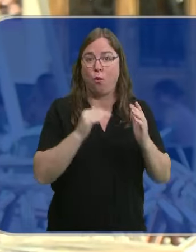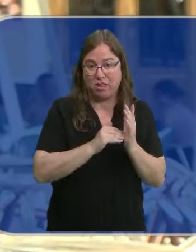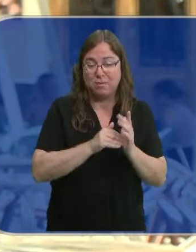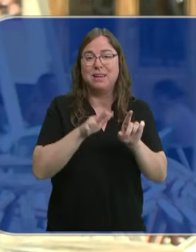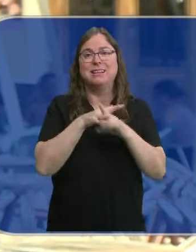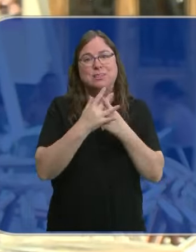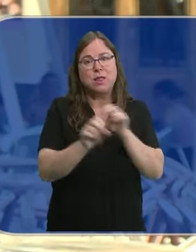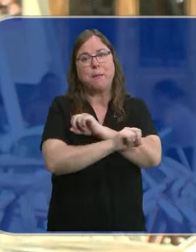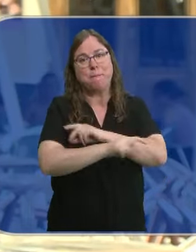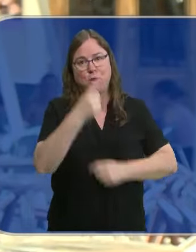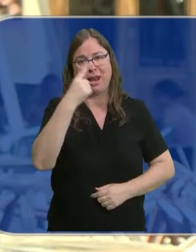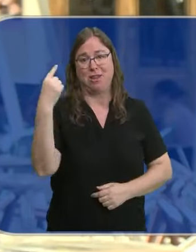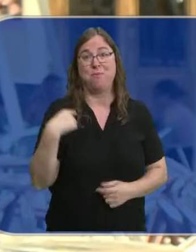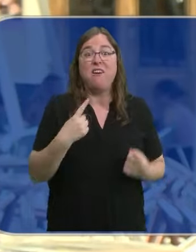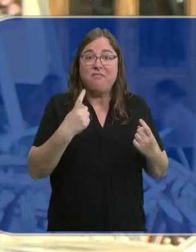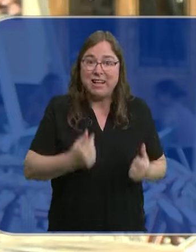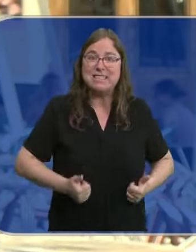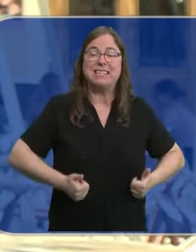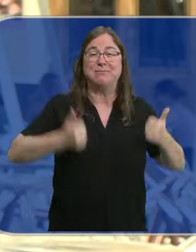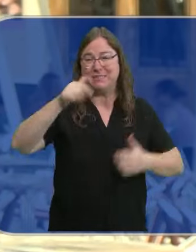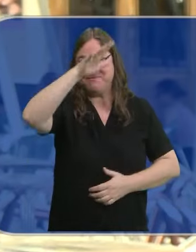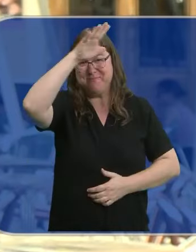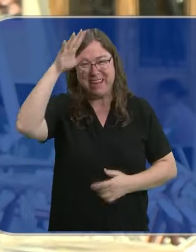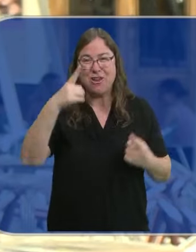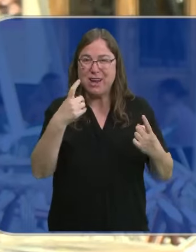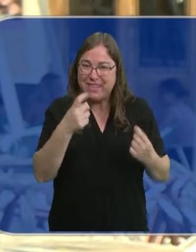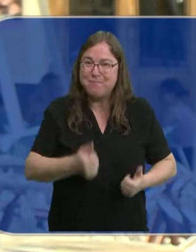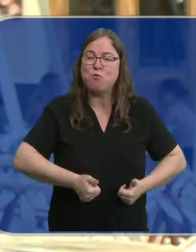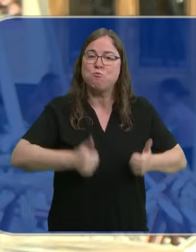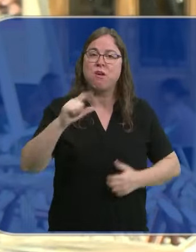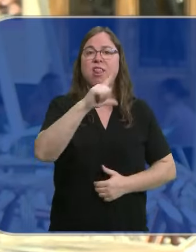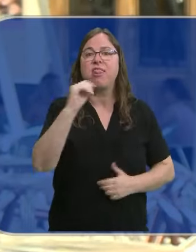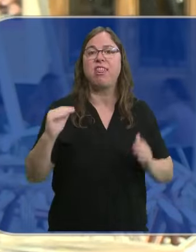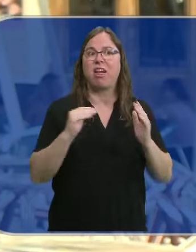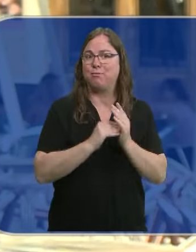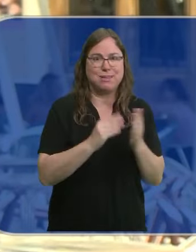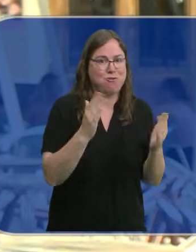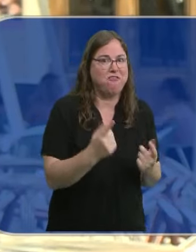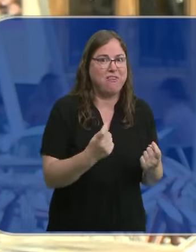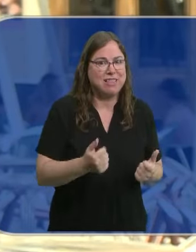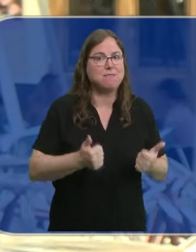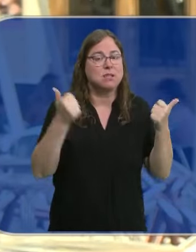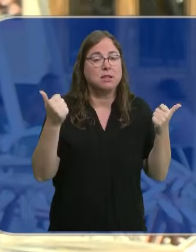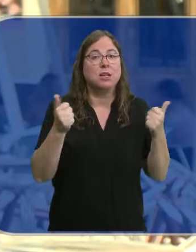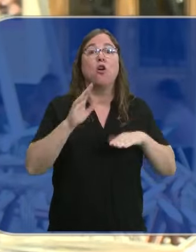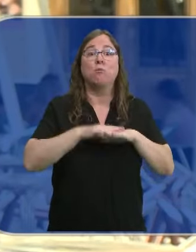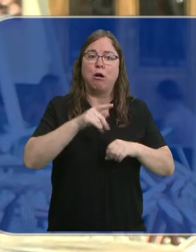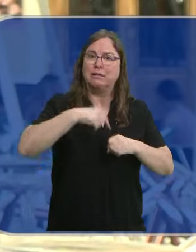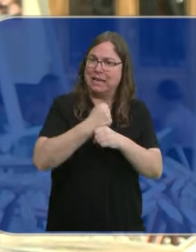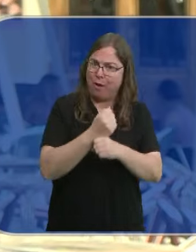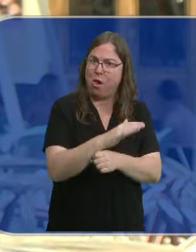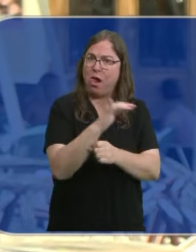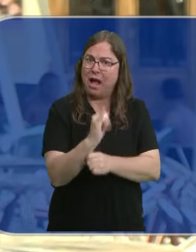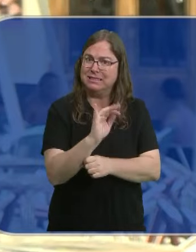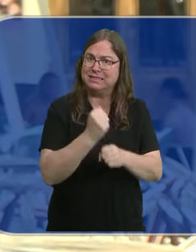situación se agravó el año pasado, cuando el verano culminó con 100.000 trabajadores menos de los que hubieran hecho falta. Y esto no es porque no se genere empleo,